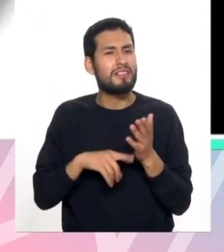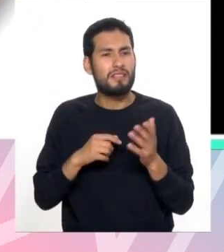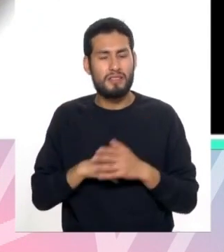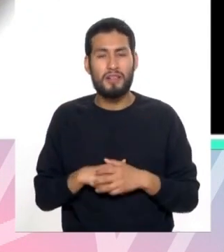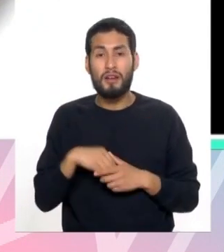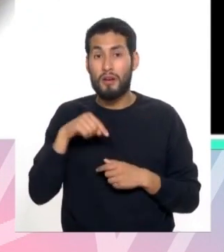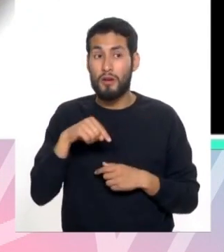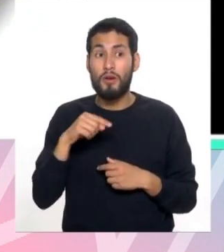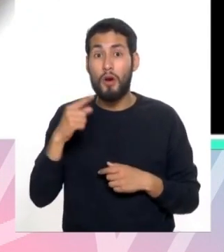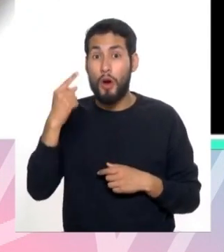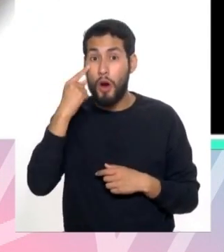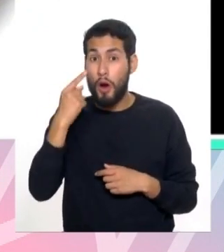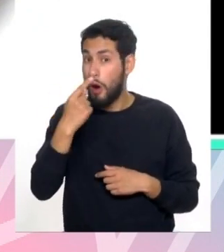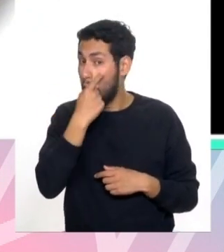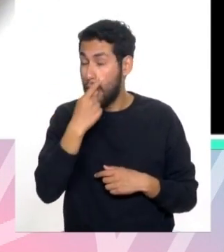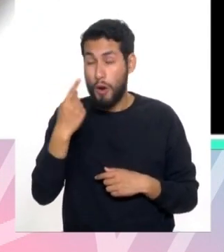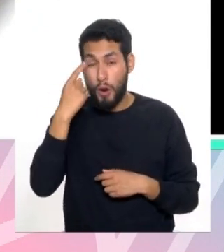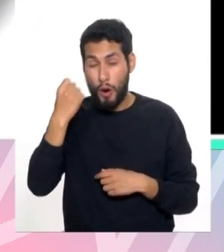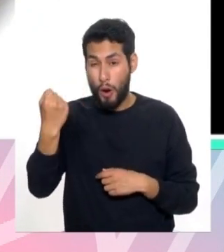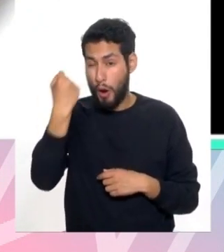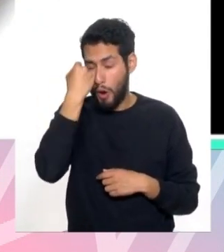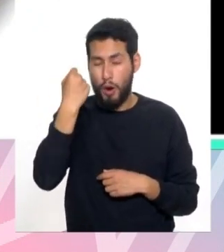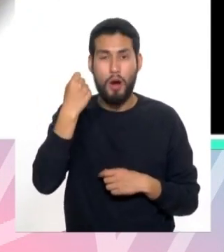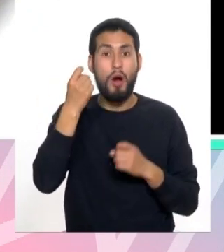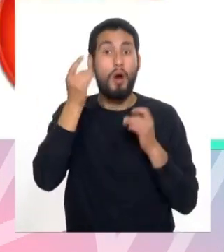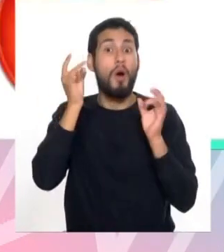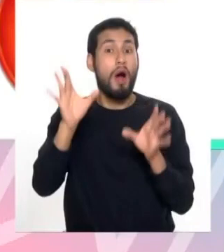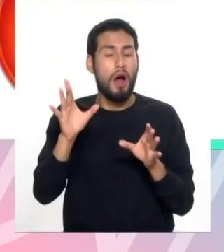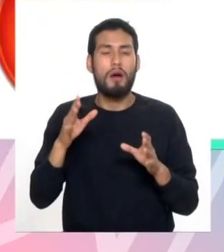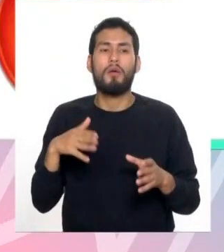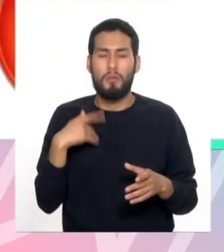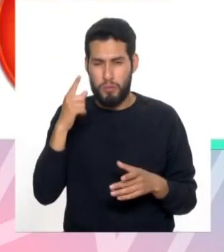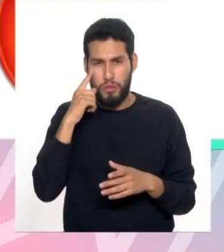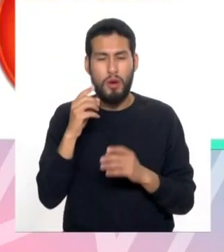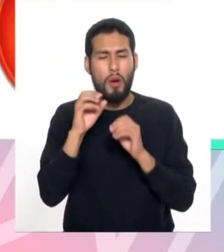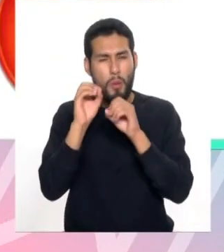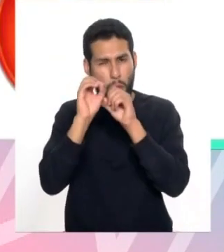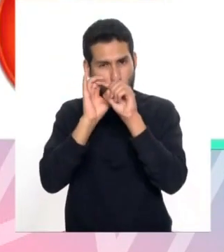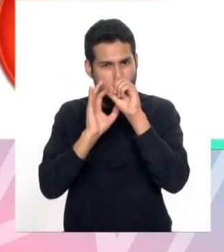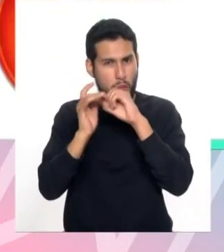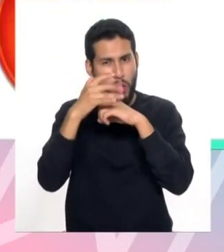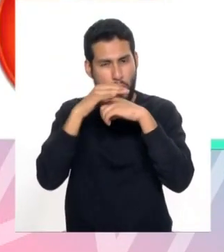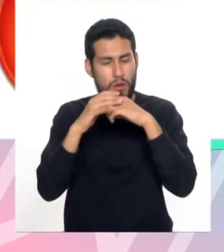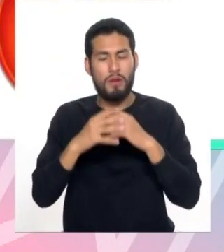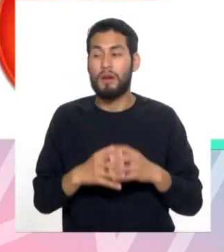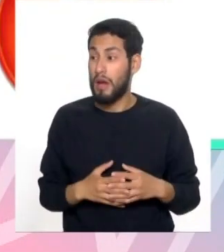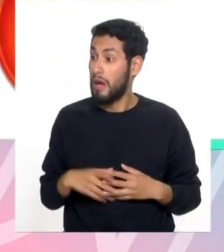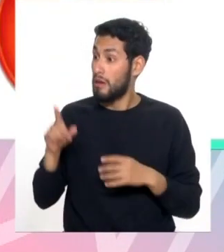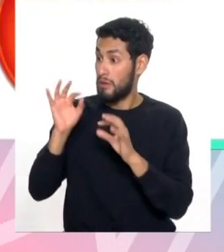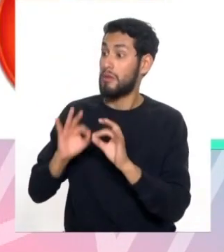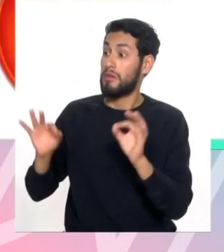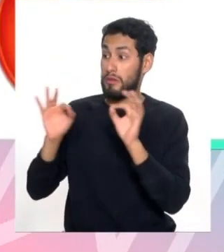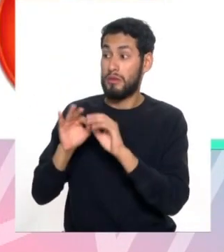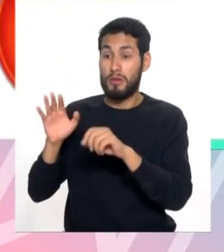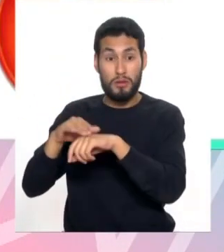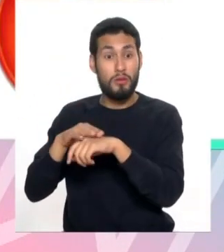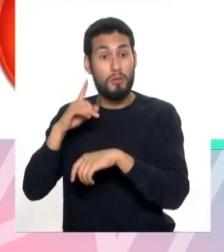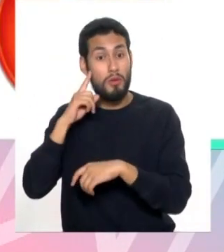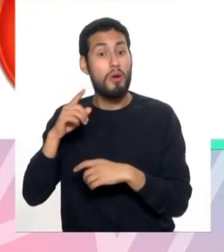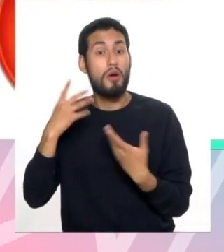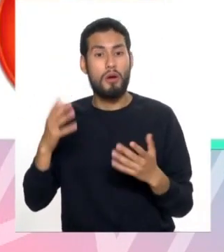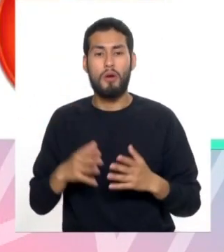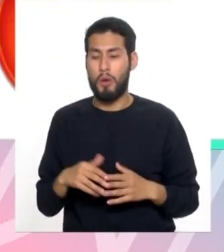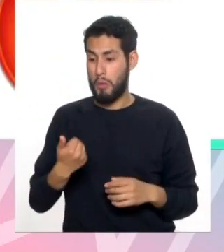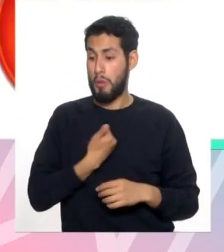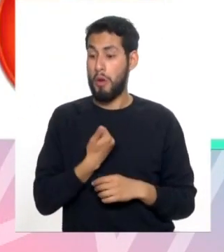golpes en los ojos, también producen lo que se llaman cataratas traumáticas. Y es importante decirlo porque en todos los programas siempre hablamos de la